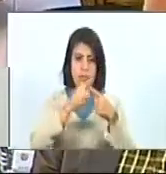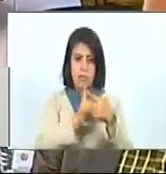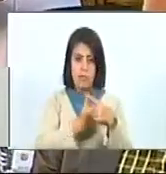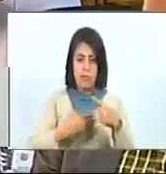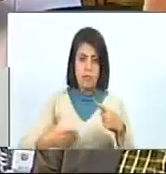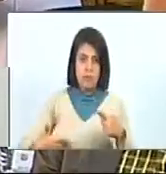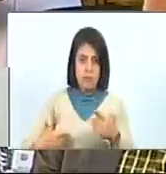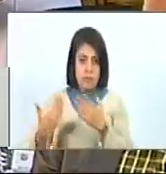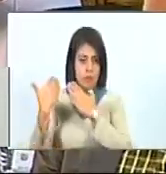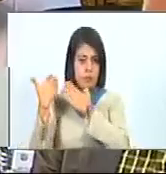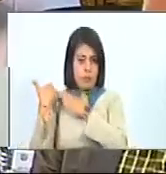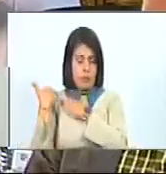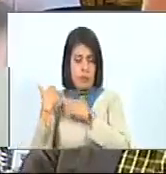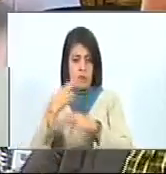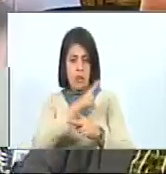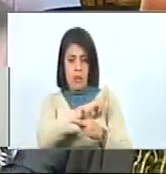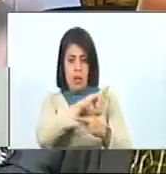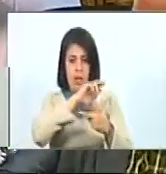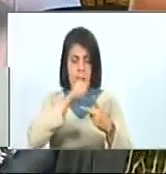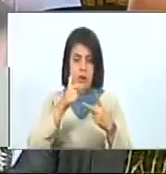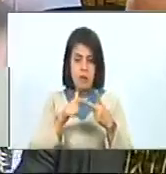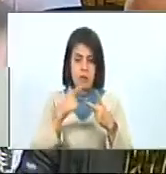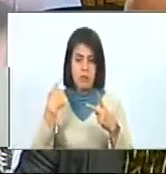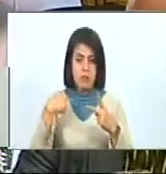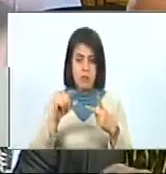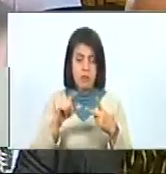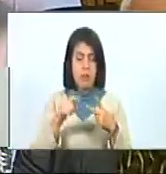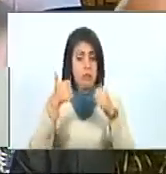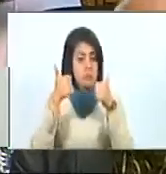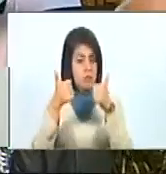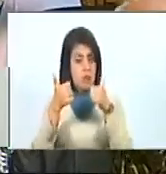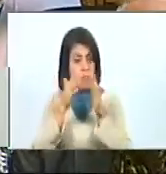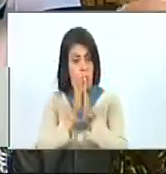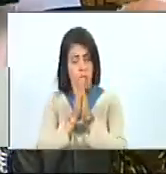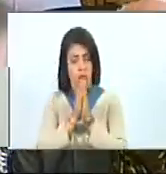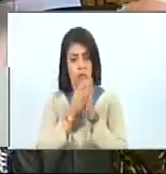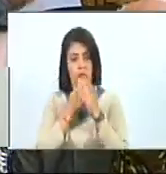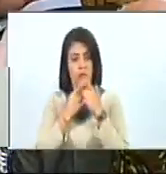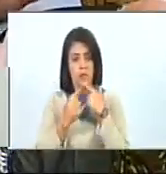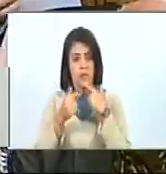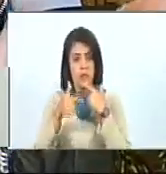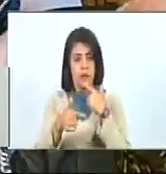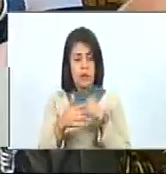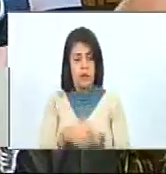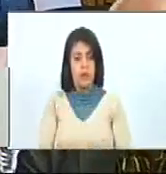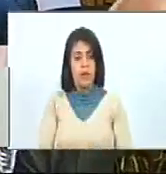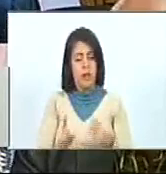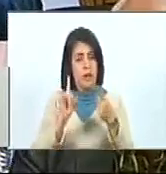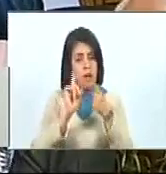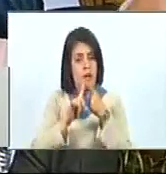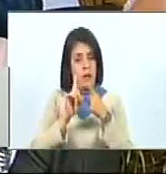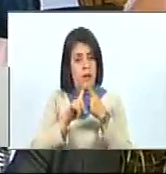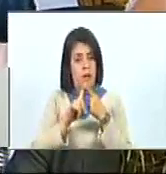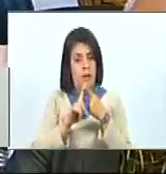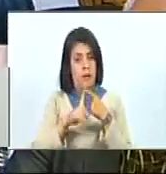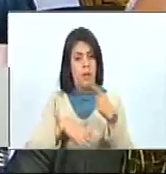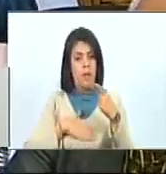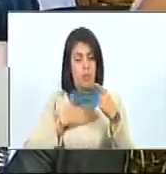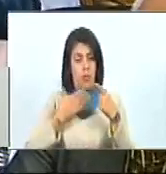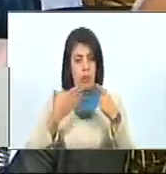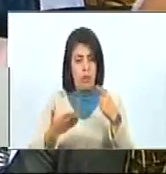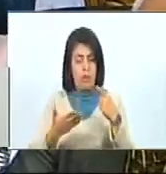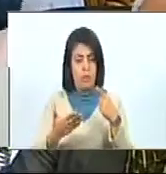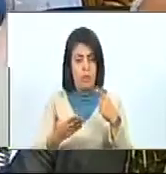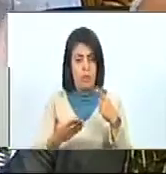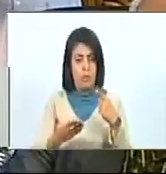encargado o la junta directiva tendrán bien decidir si la aceptan. La primera es que podamos